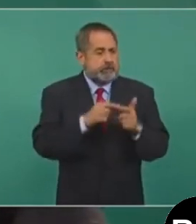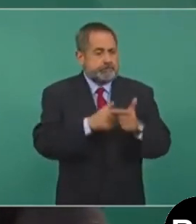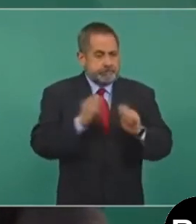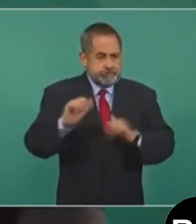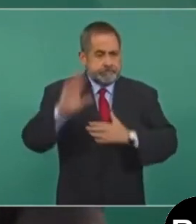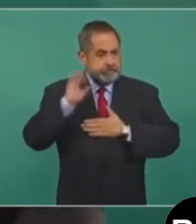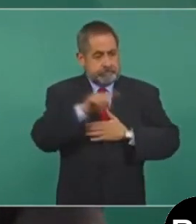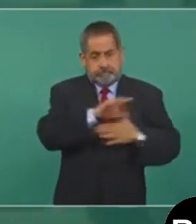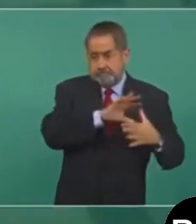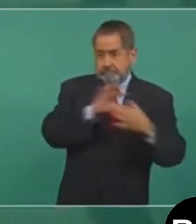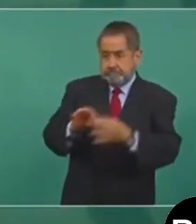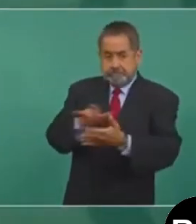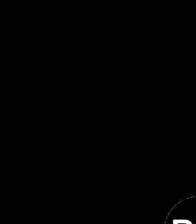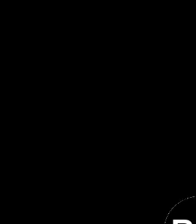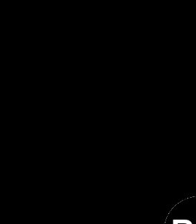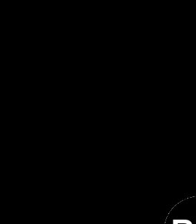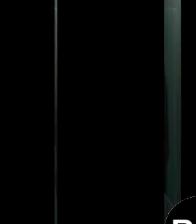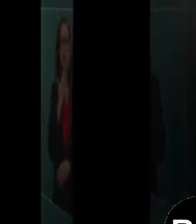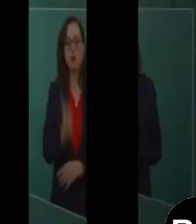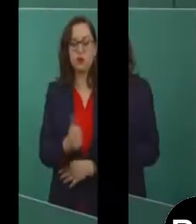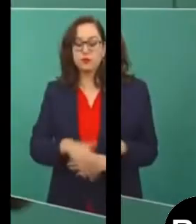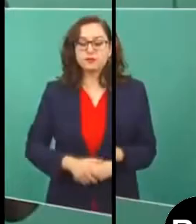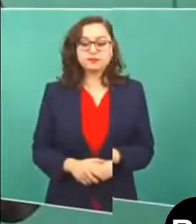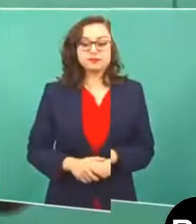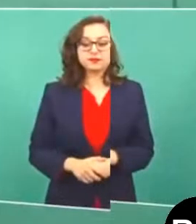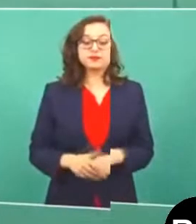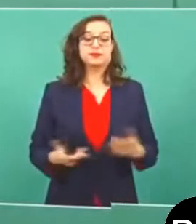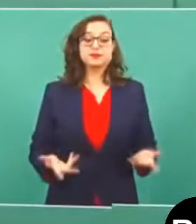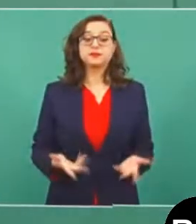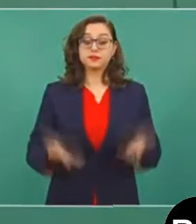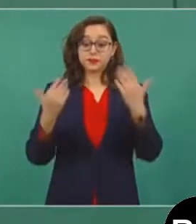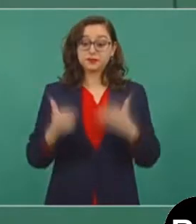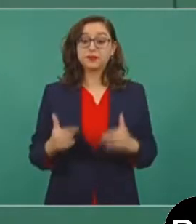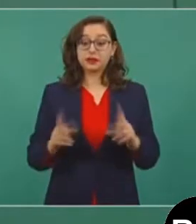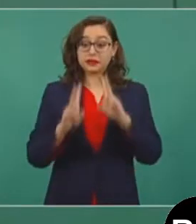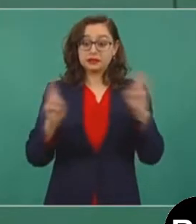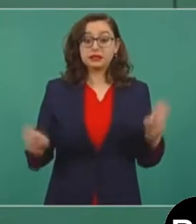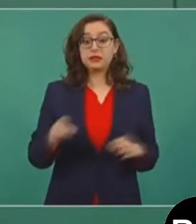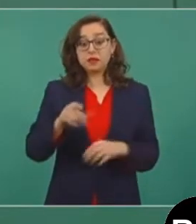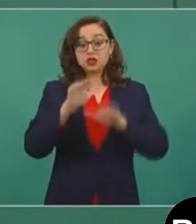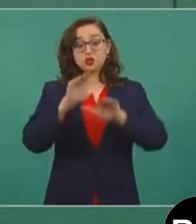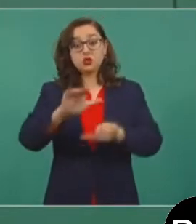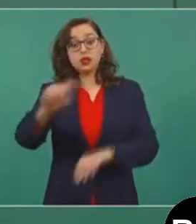compromiso social. El caso de la telefonía, regresando a tu pregunta,